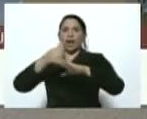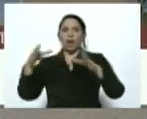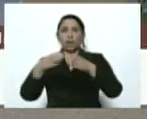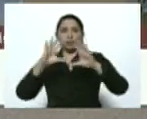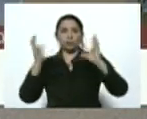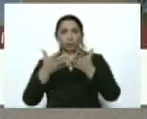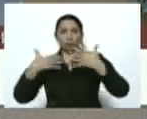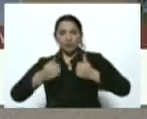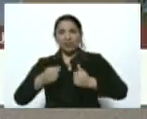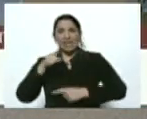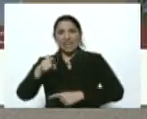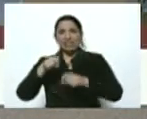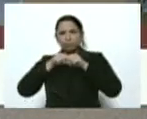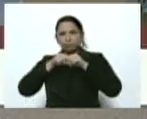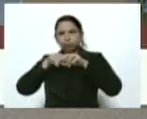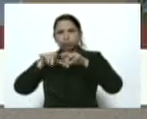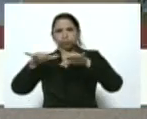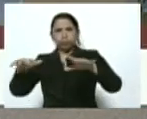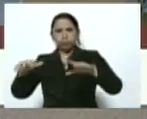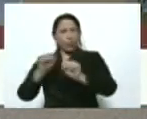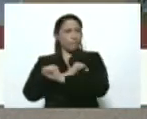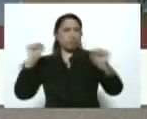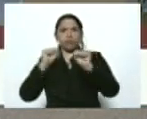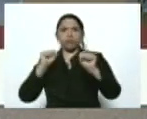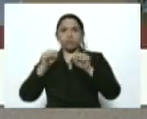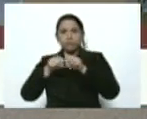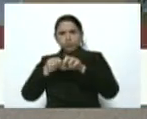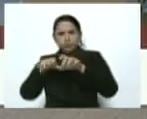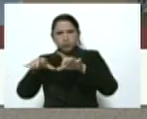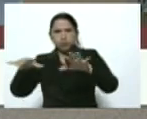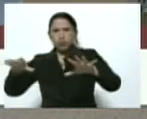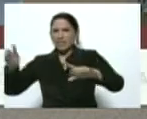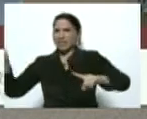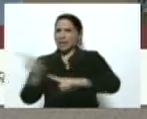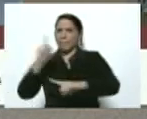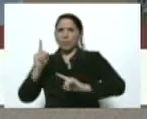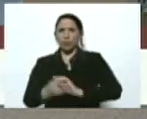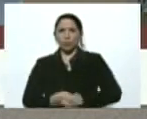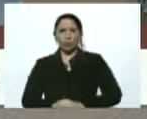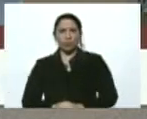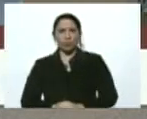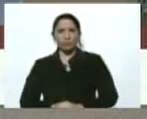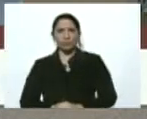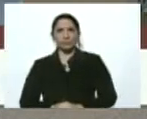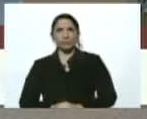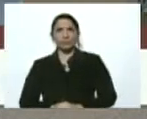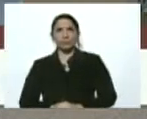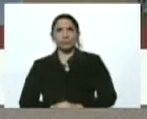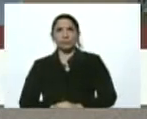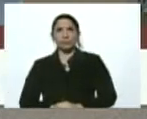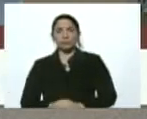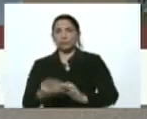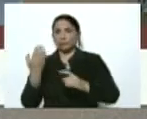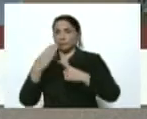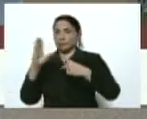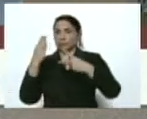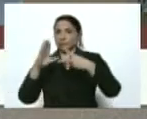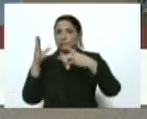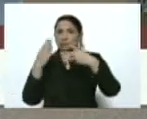explota de repente se dispara en cuestión de horas dio características